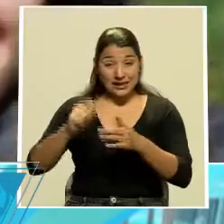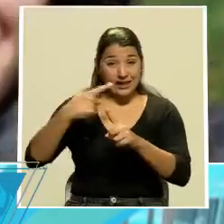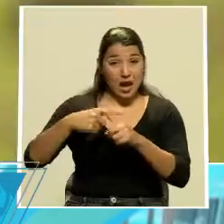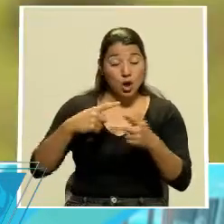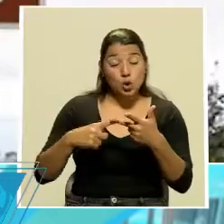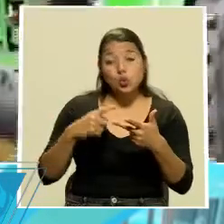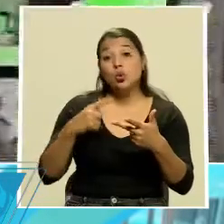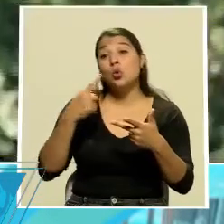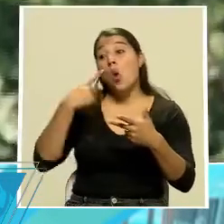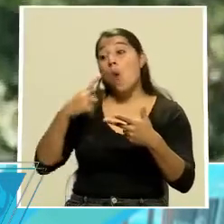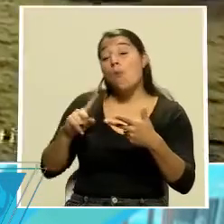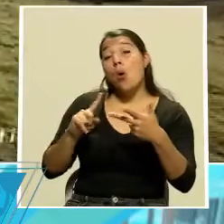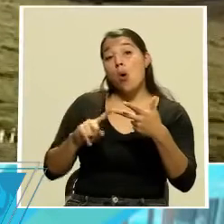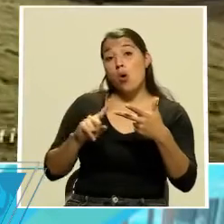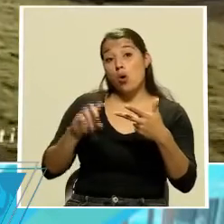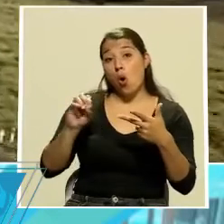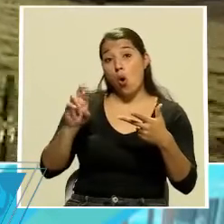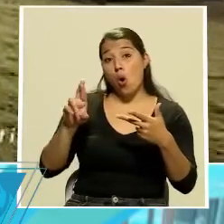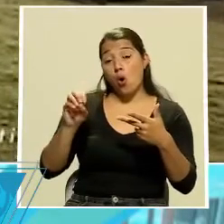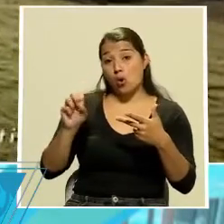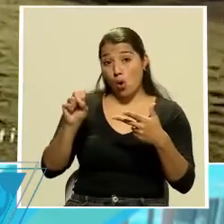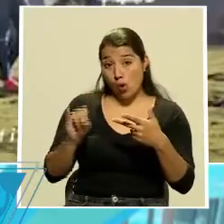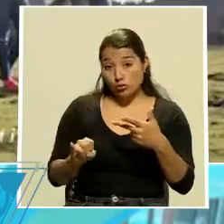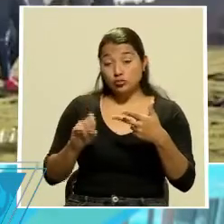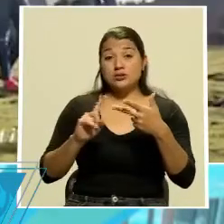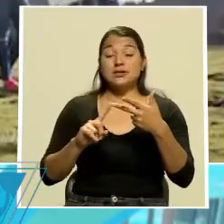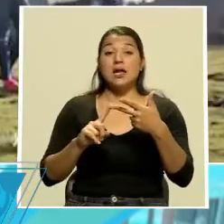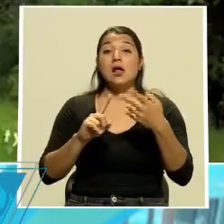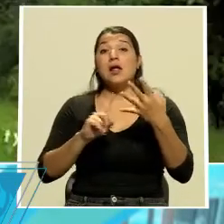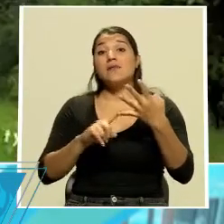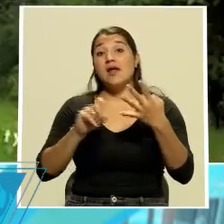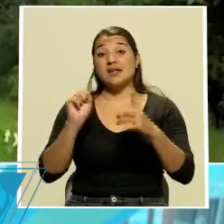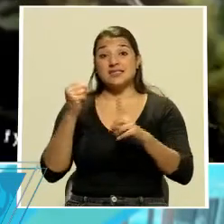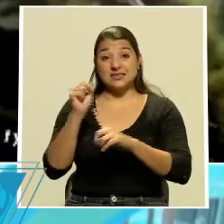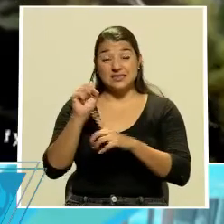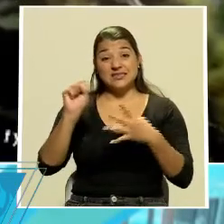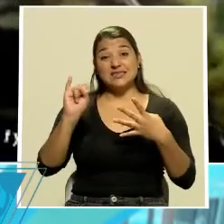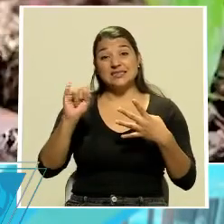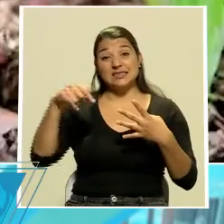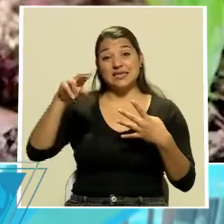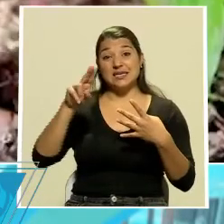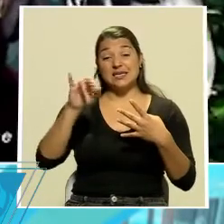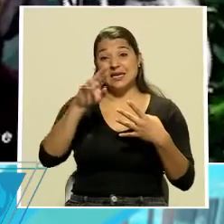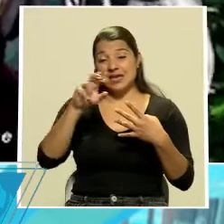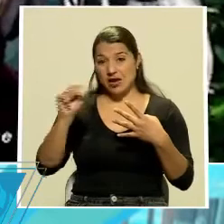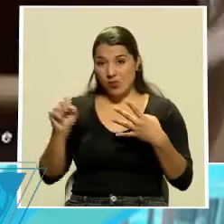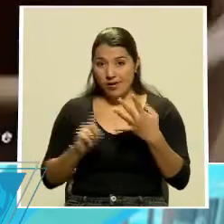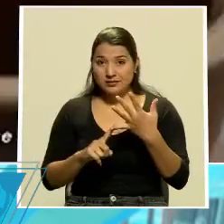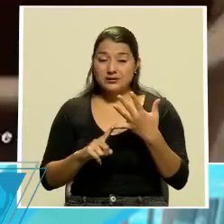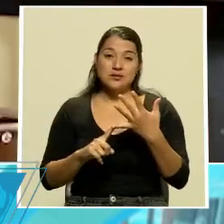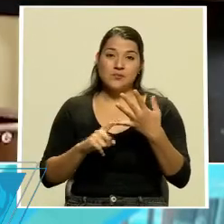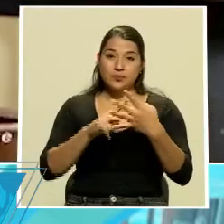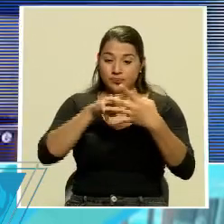sector de Orozi, de Santa Cruz, como les dije, de Siquirres, por Tres Ríos, y de Siquirres por la alegría de